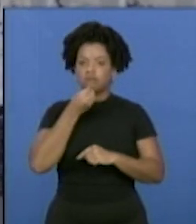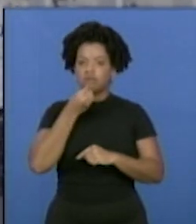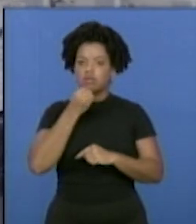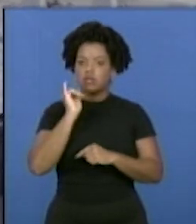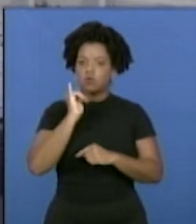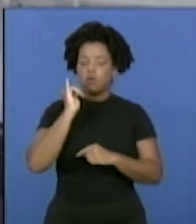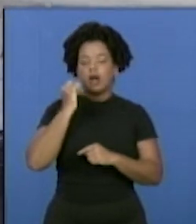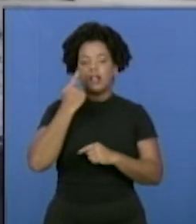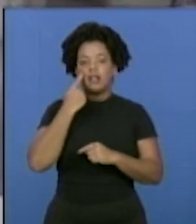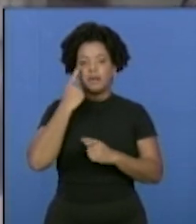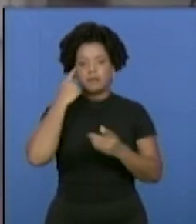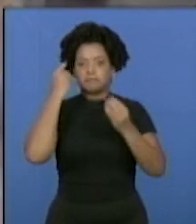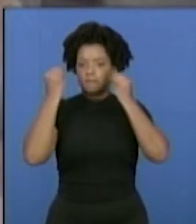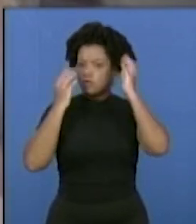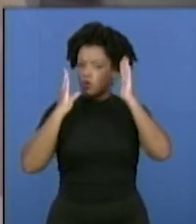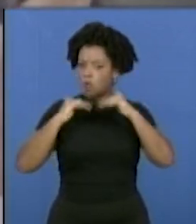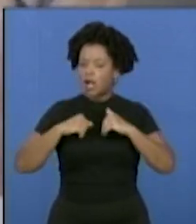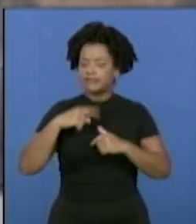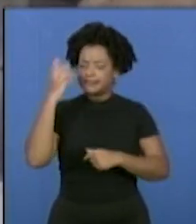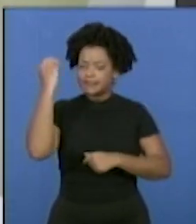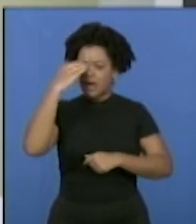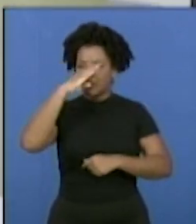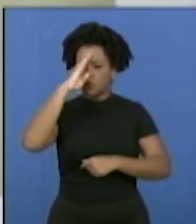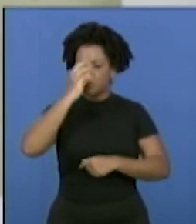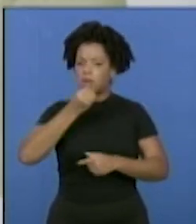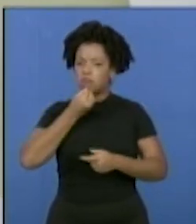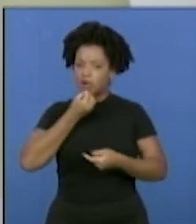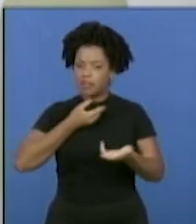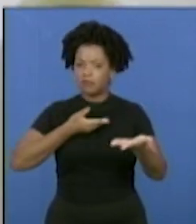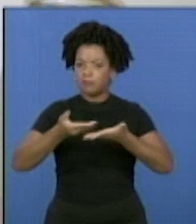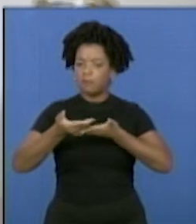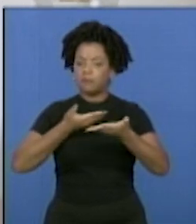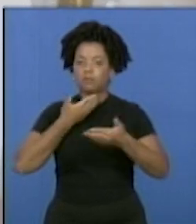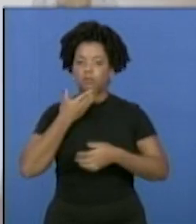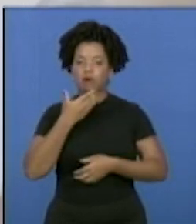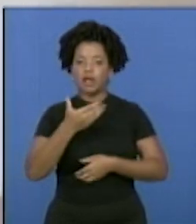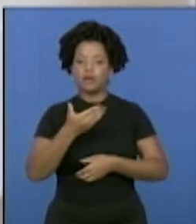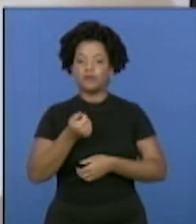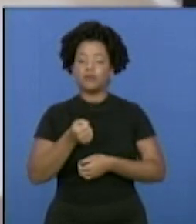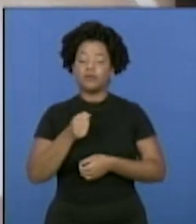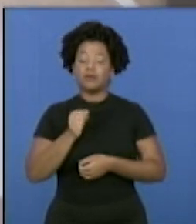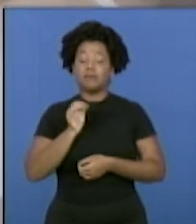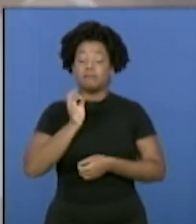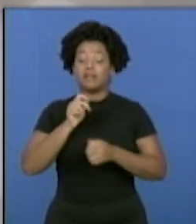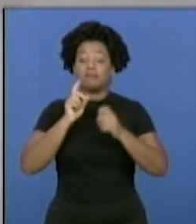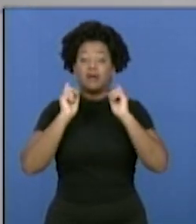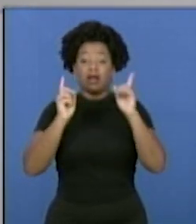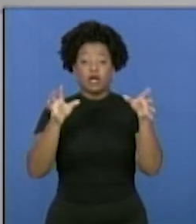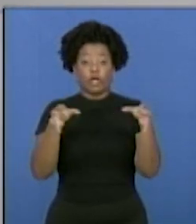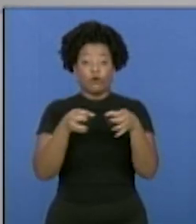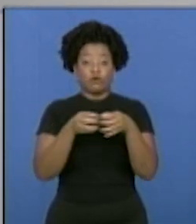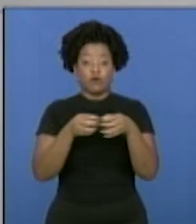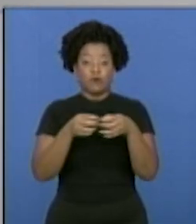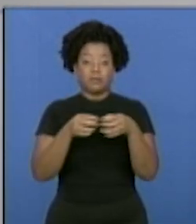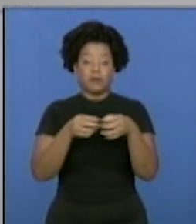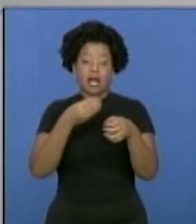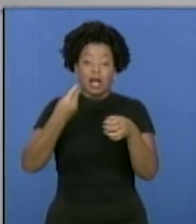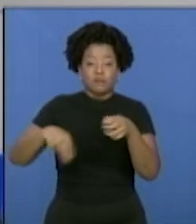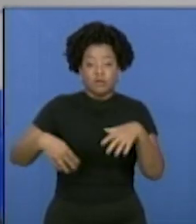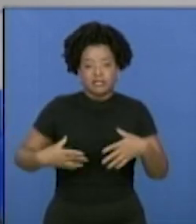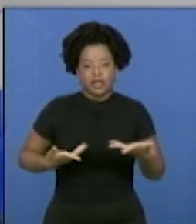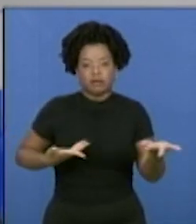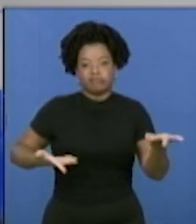En el marco de Cuba Industria estará sosteniendo intercambios con diferentes inversionistas interesados en nuestros proyectos en las ramas de